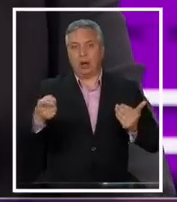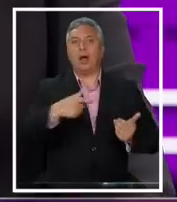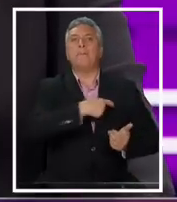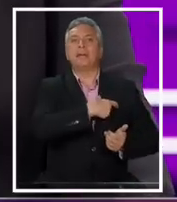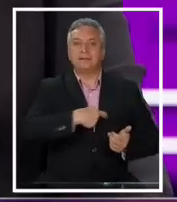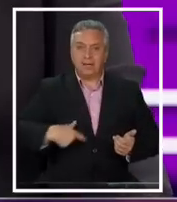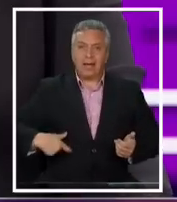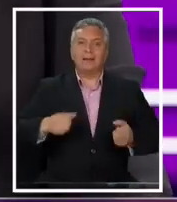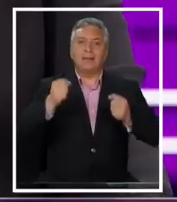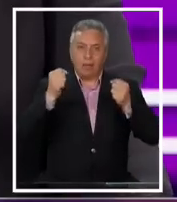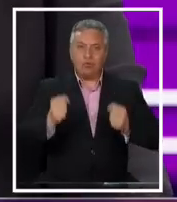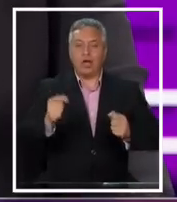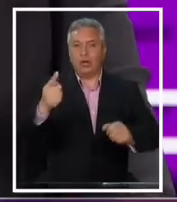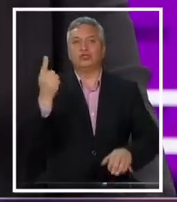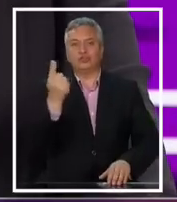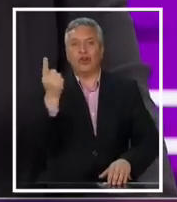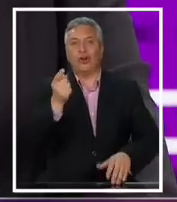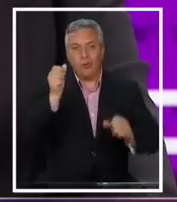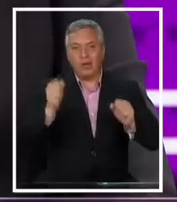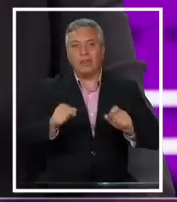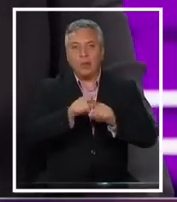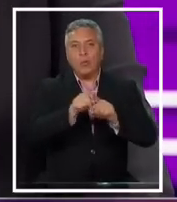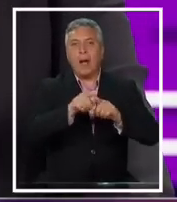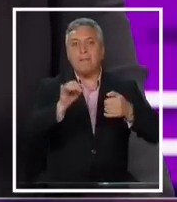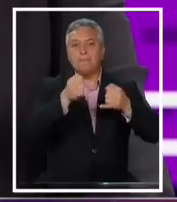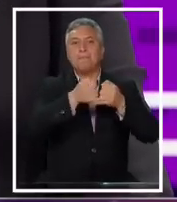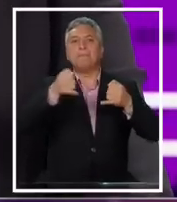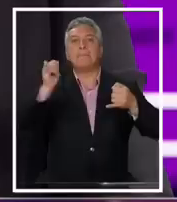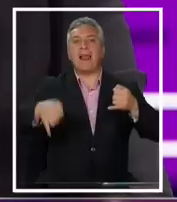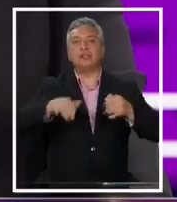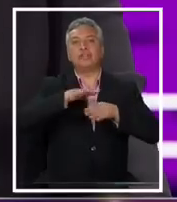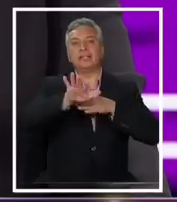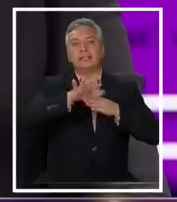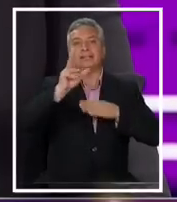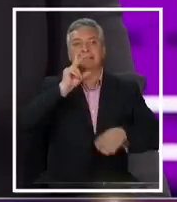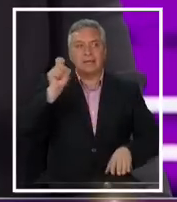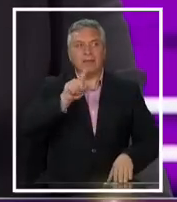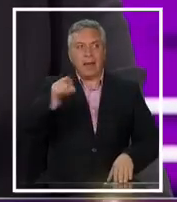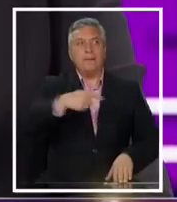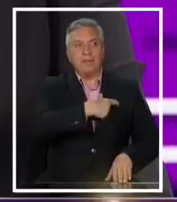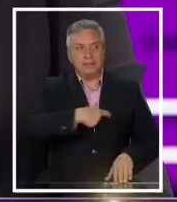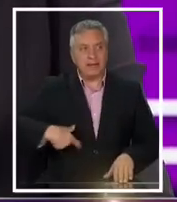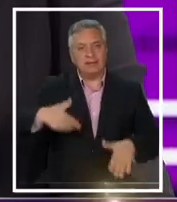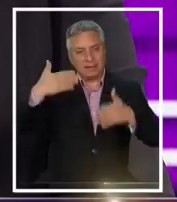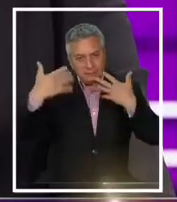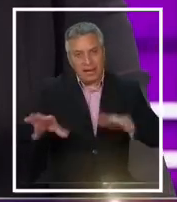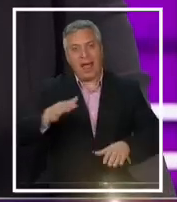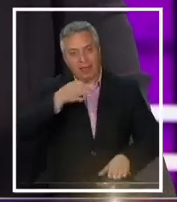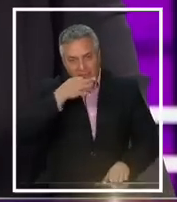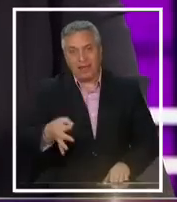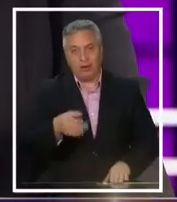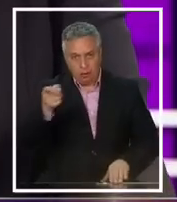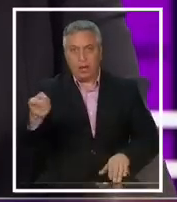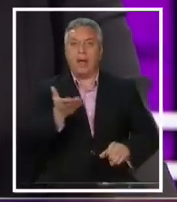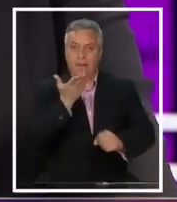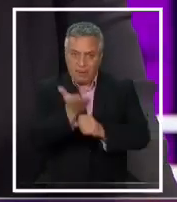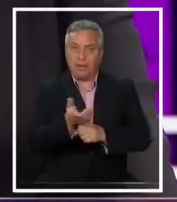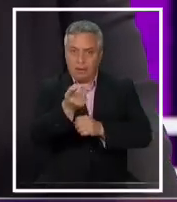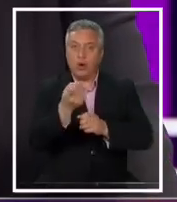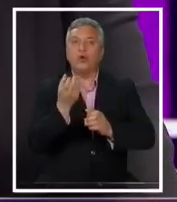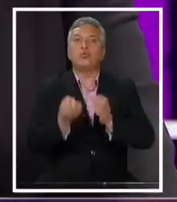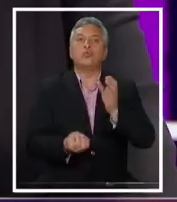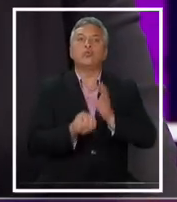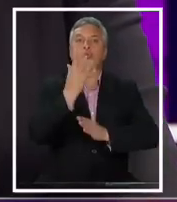impulsar el solo eso, no es necesario ponerle un plazo de 15 días. El presidente ya lo dijo, que va a pedir un nuevo proceso